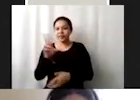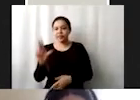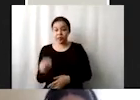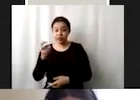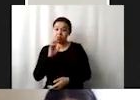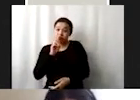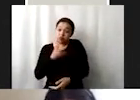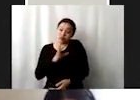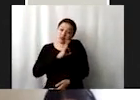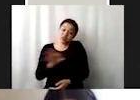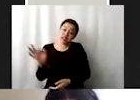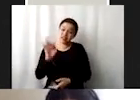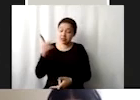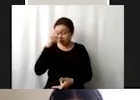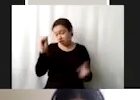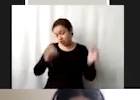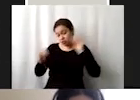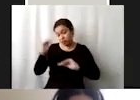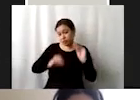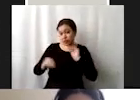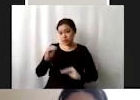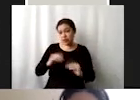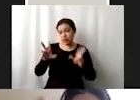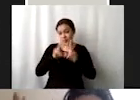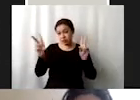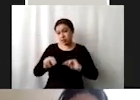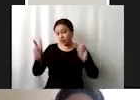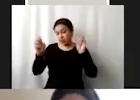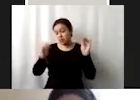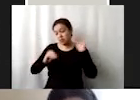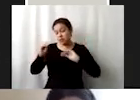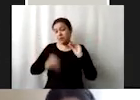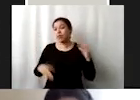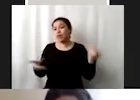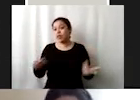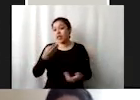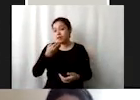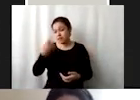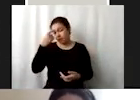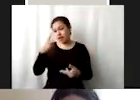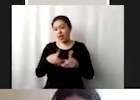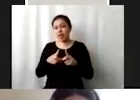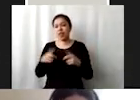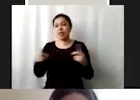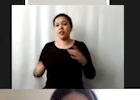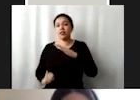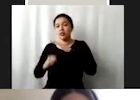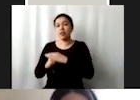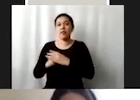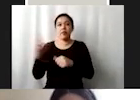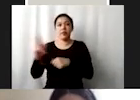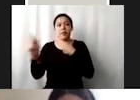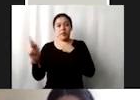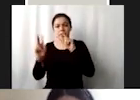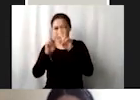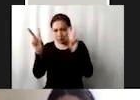mejor al momento de abordar el tema de la paz si bien se concibe que para el desarrollo sostenible es necesaria la paz al